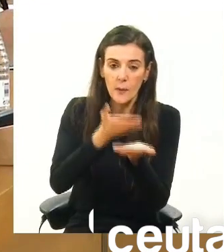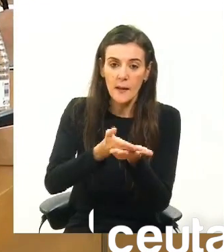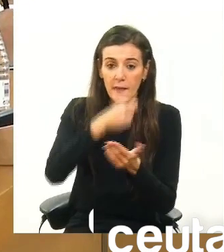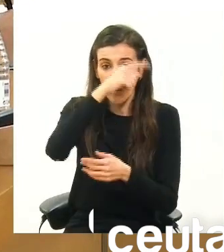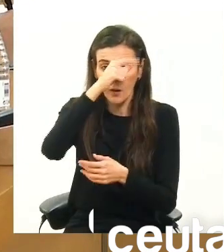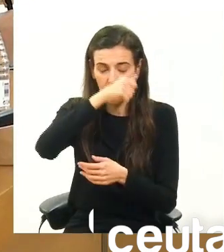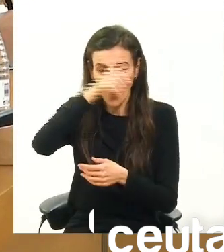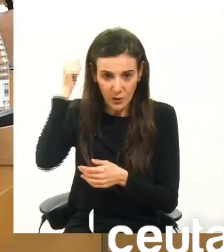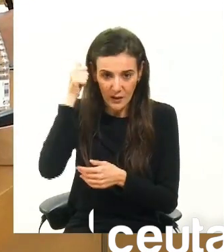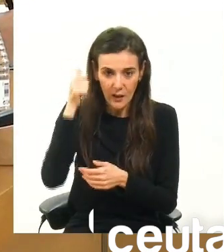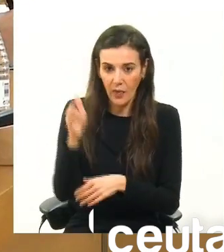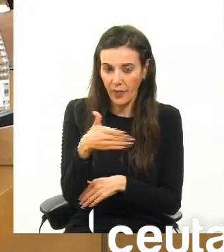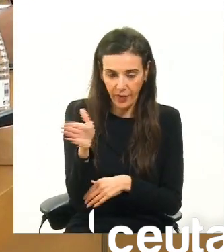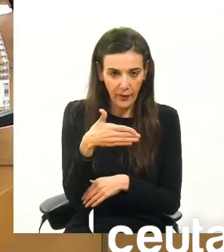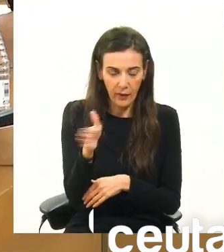Juan Gutiérrez no sirve para nada.